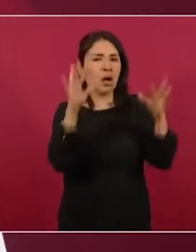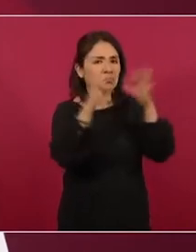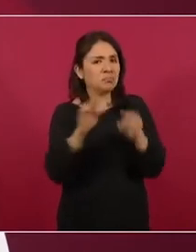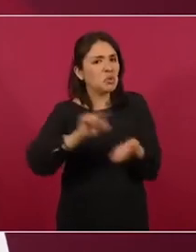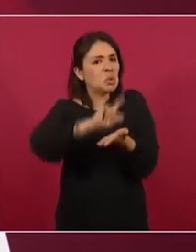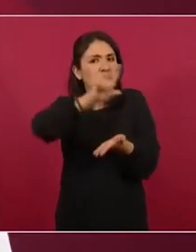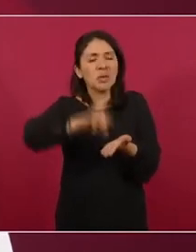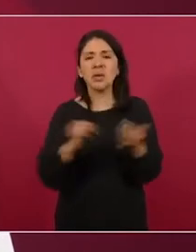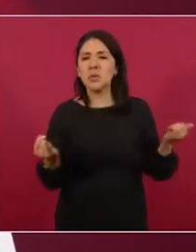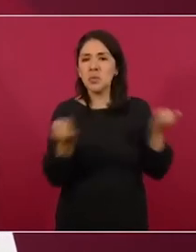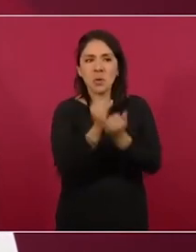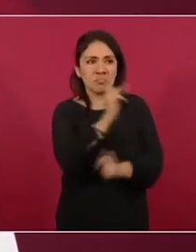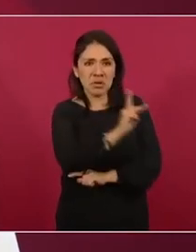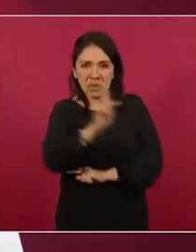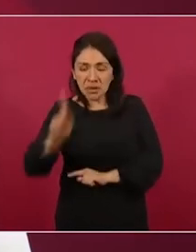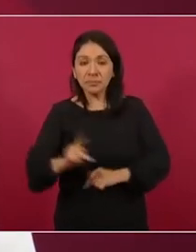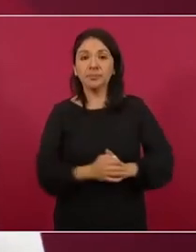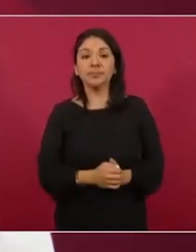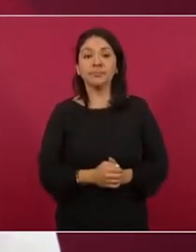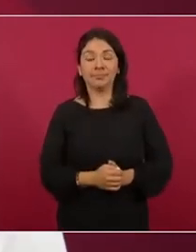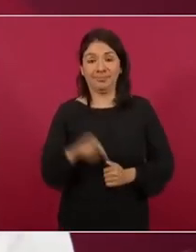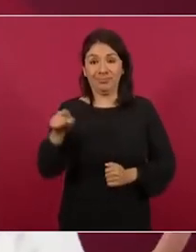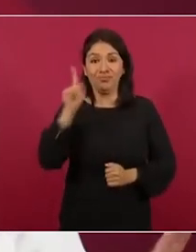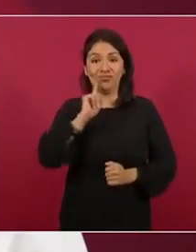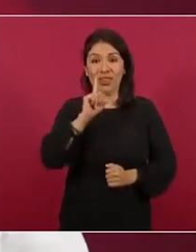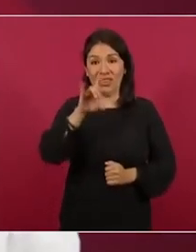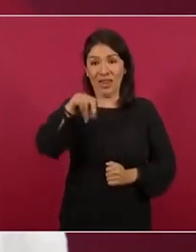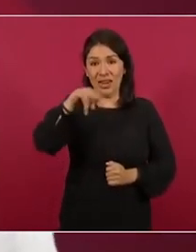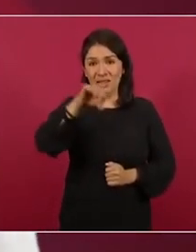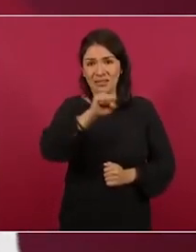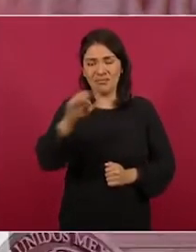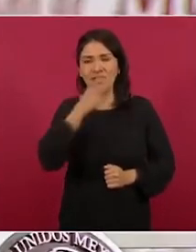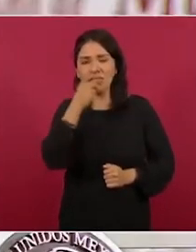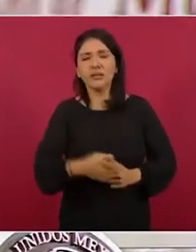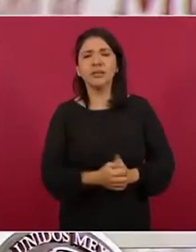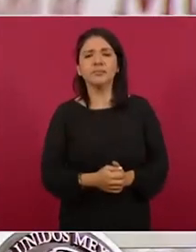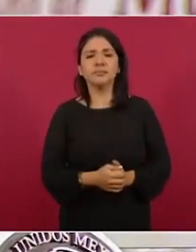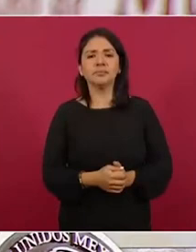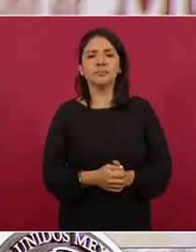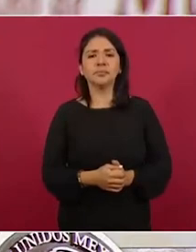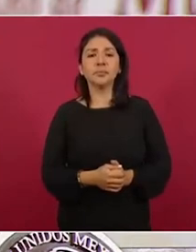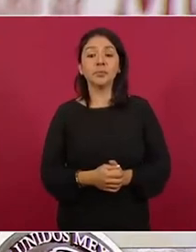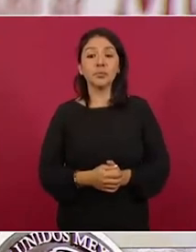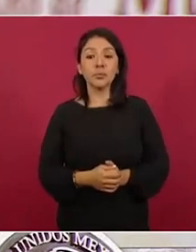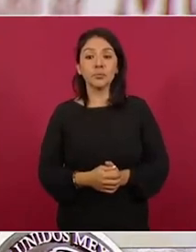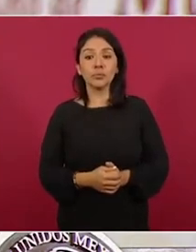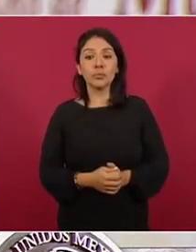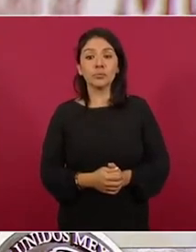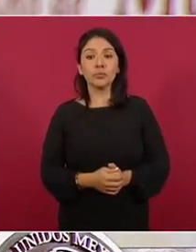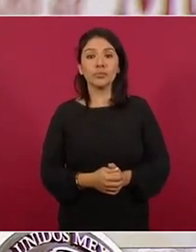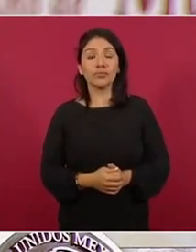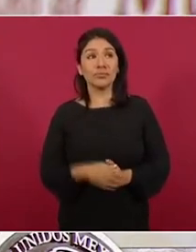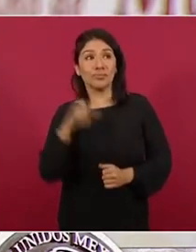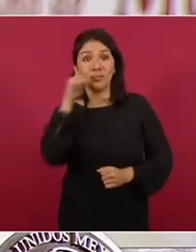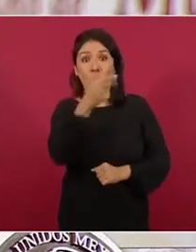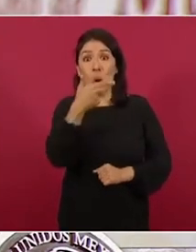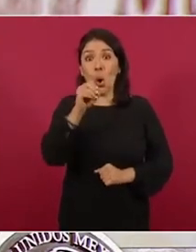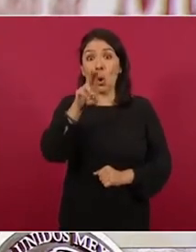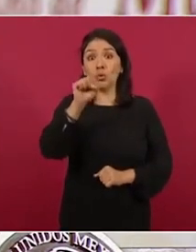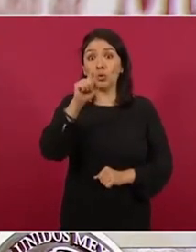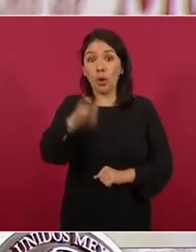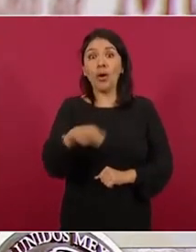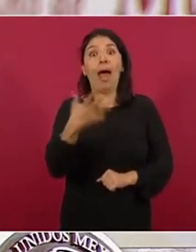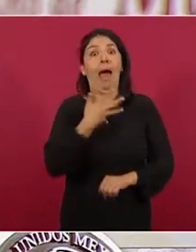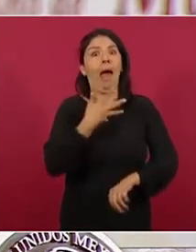Este mensaje de Denise Dresser no tiene desperdicio Dice Houston, tenemos un